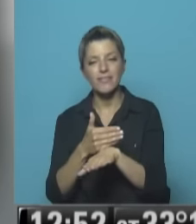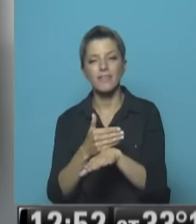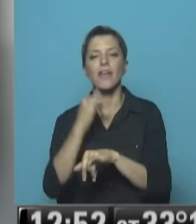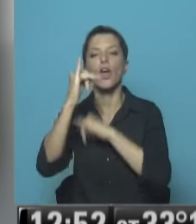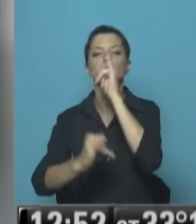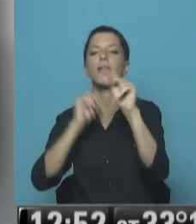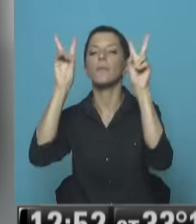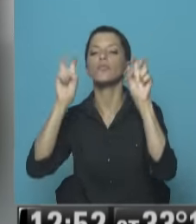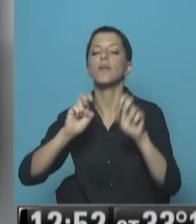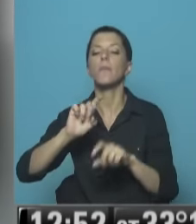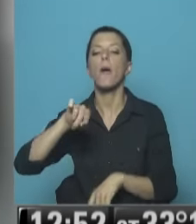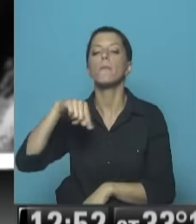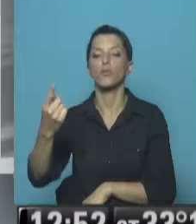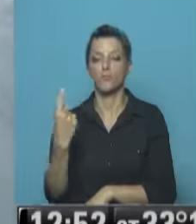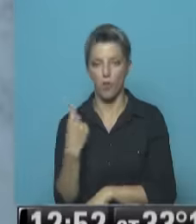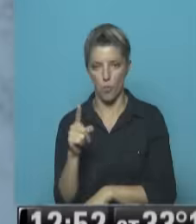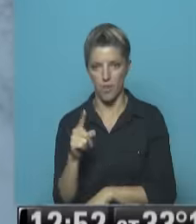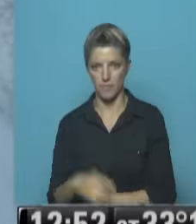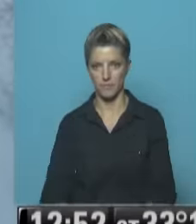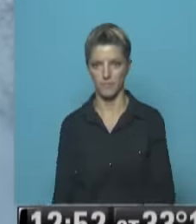Que vamos a desarrollar En los próximos bloques